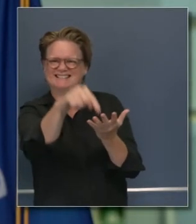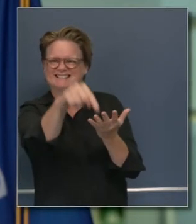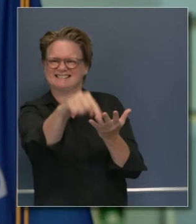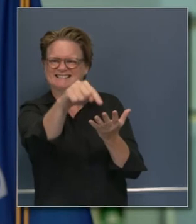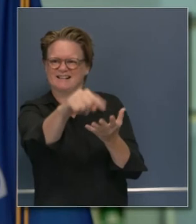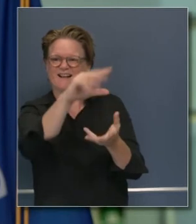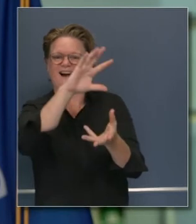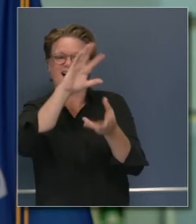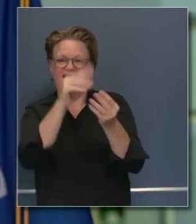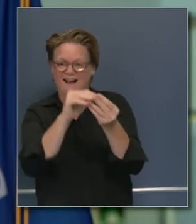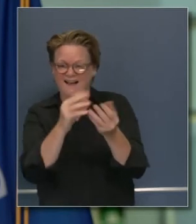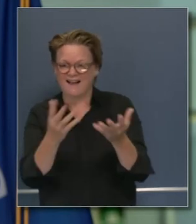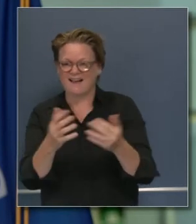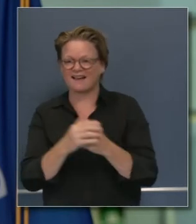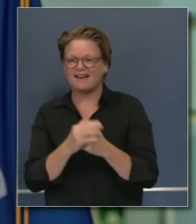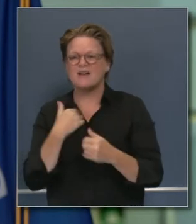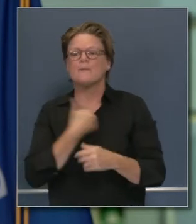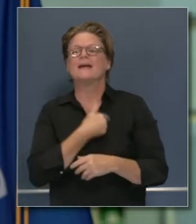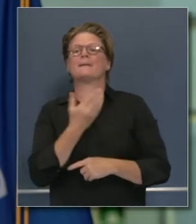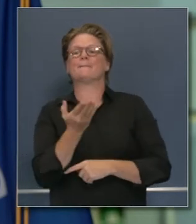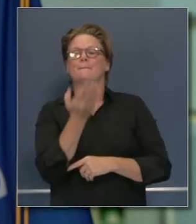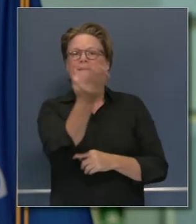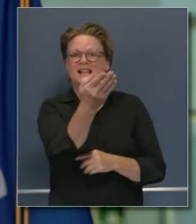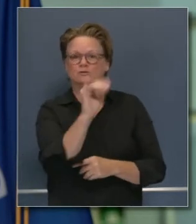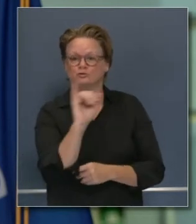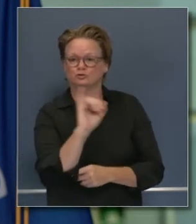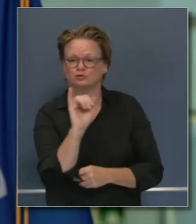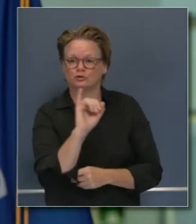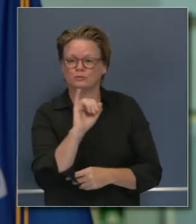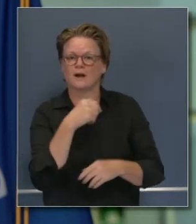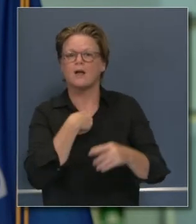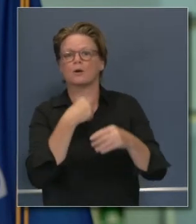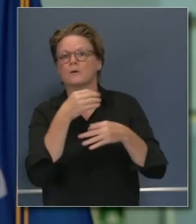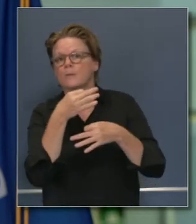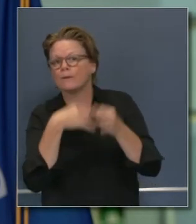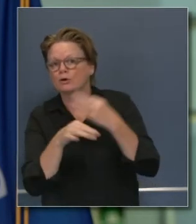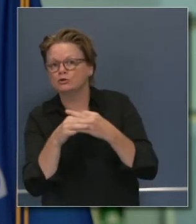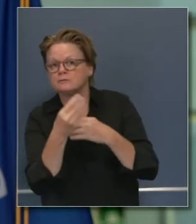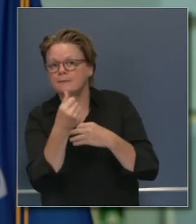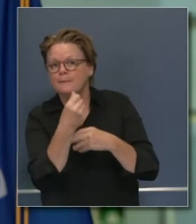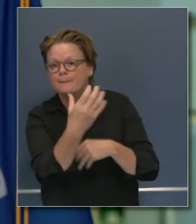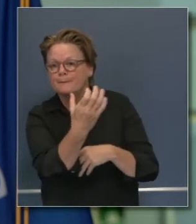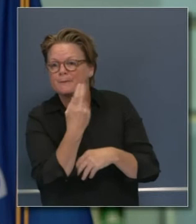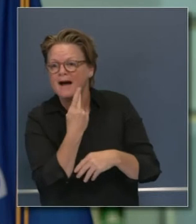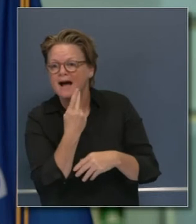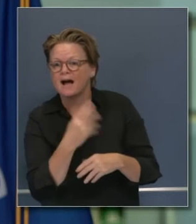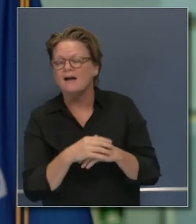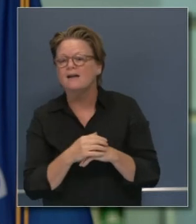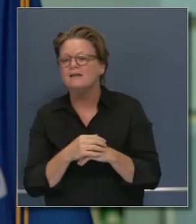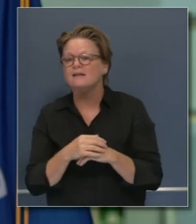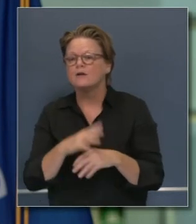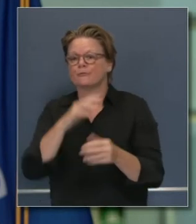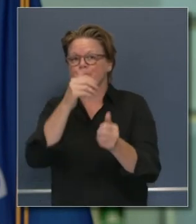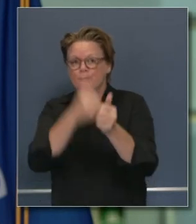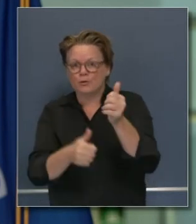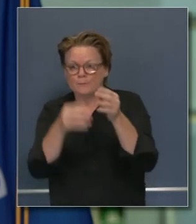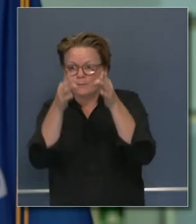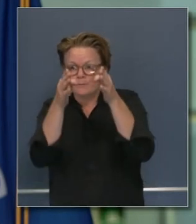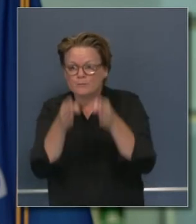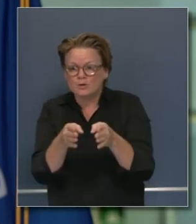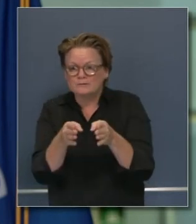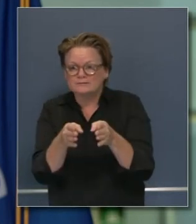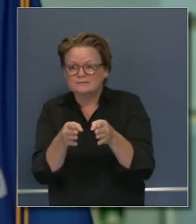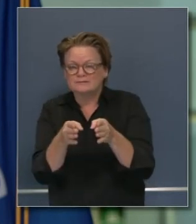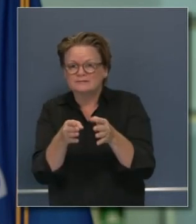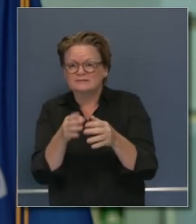para facturar a nuestras compañías de aseguradoras pero esto es algo